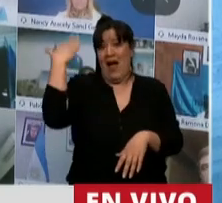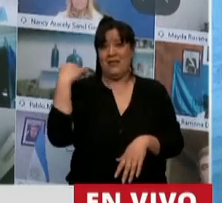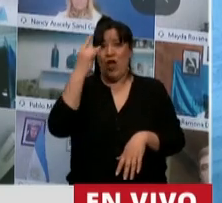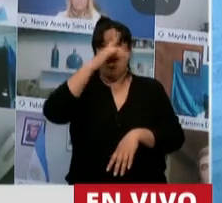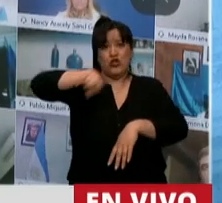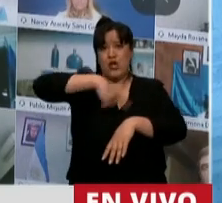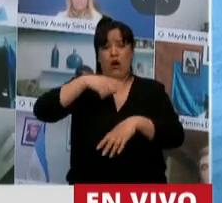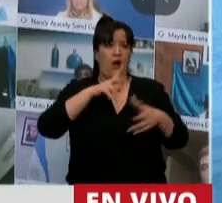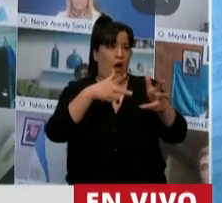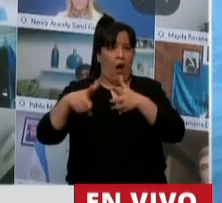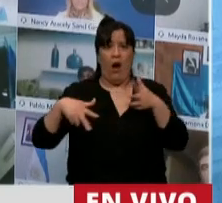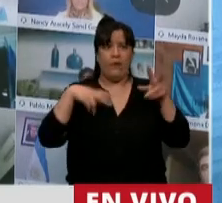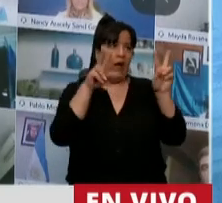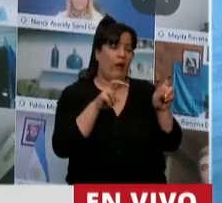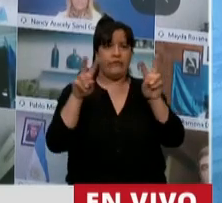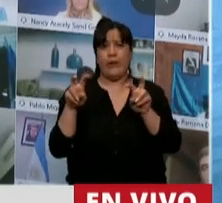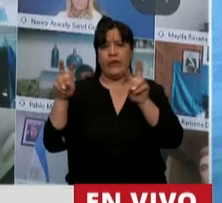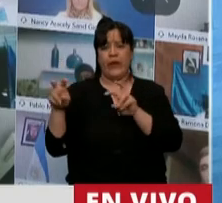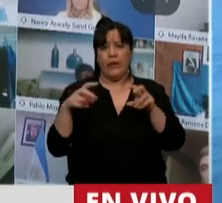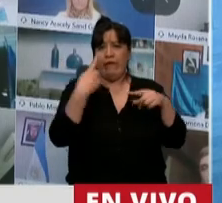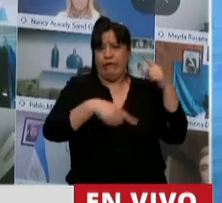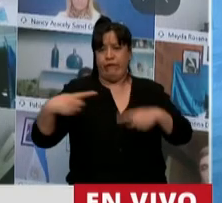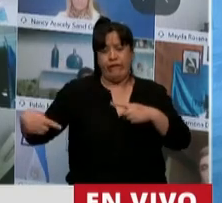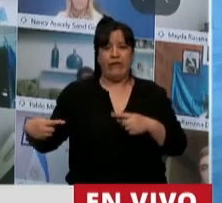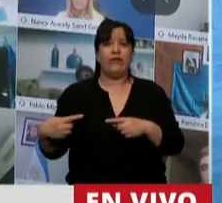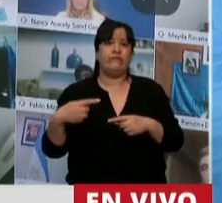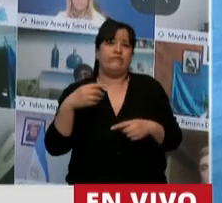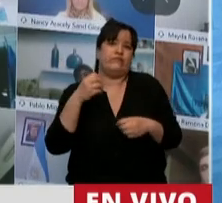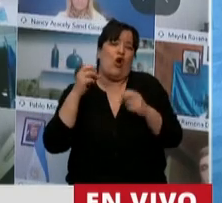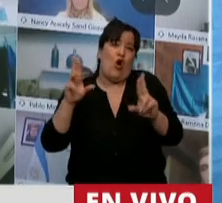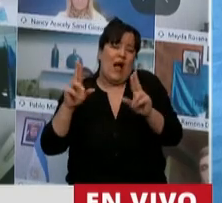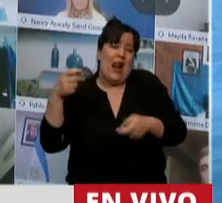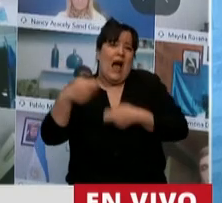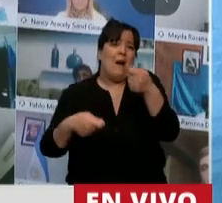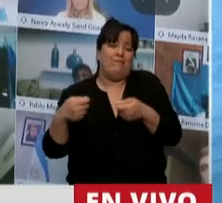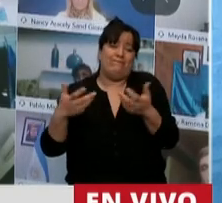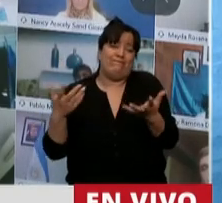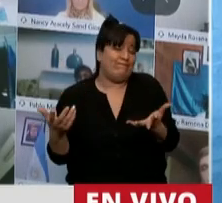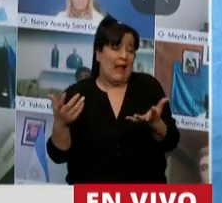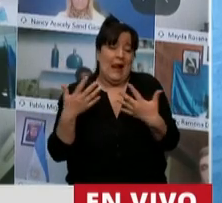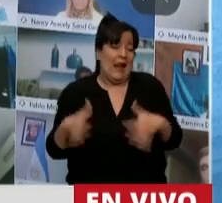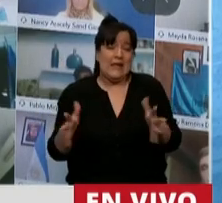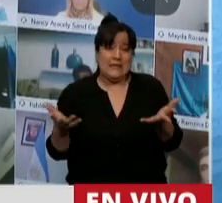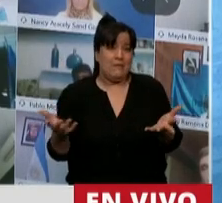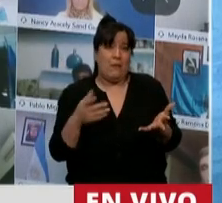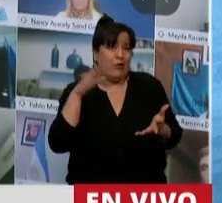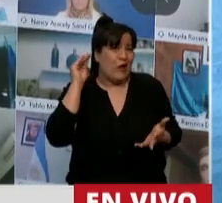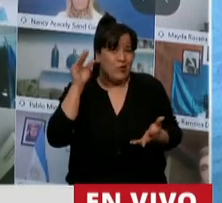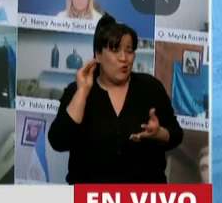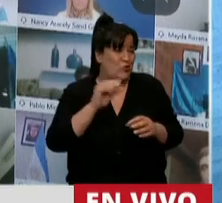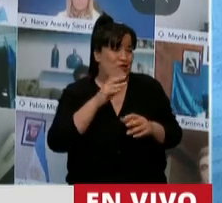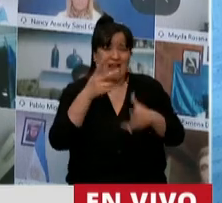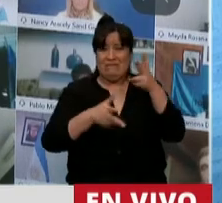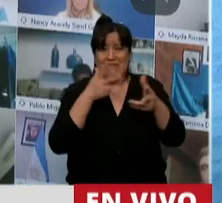hubiésemos puesto a hablar y contar nuestras historias con el desarrollo del turismo, hubiésemos hecho un aporte mucho más importante que haber escuchado la cantidad de